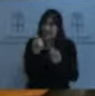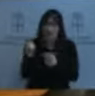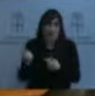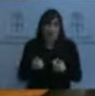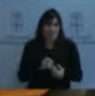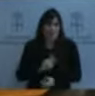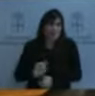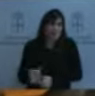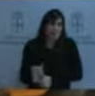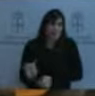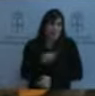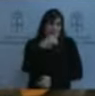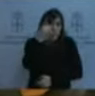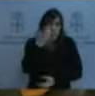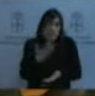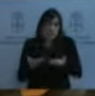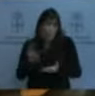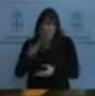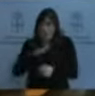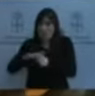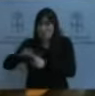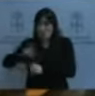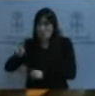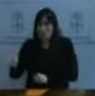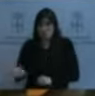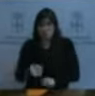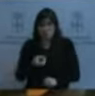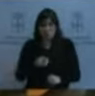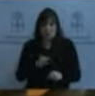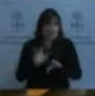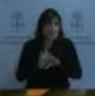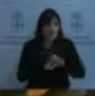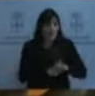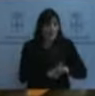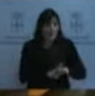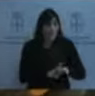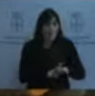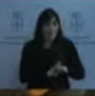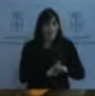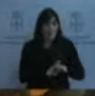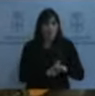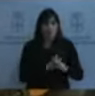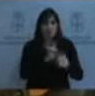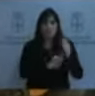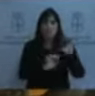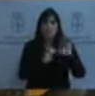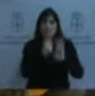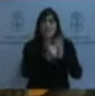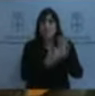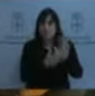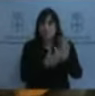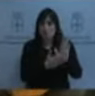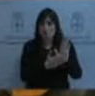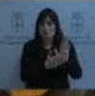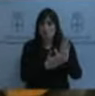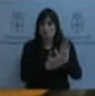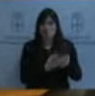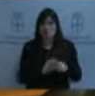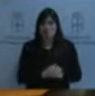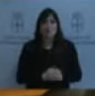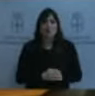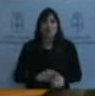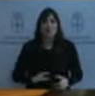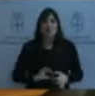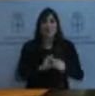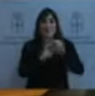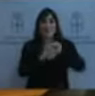En todo caso, le concreto algunos datos. Con cargo a la Estrategia de Mejora de la Conectividad en el Medio Rural